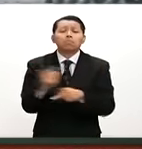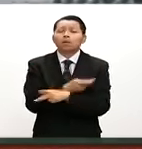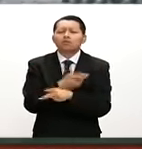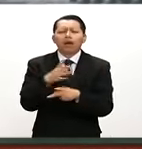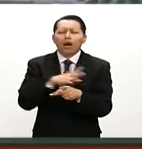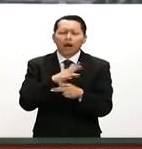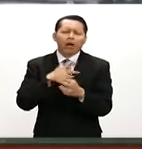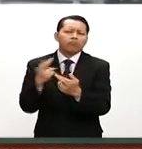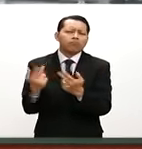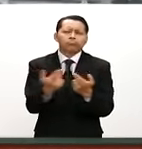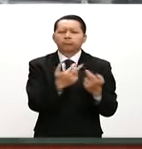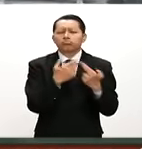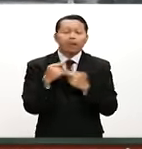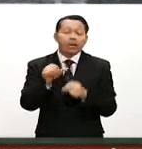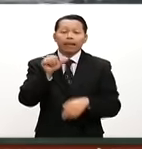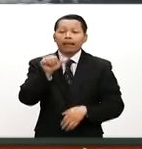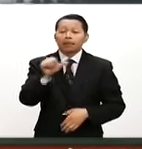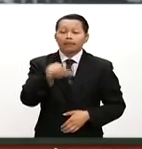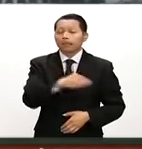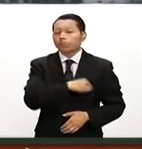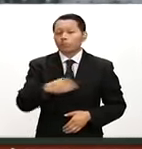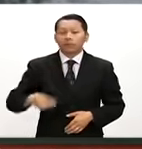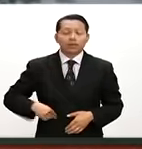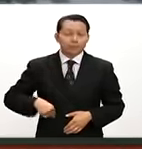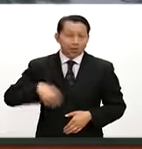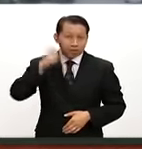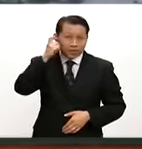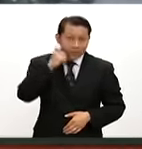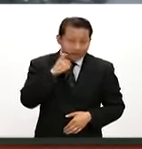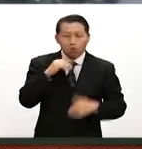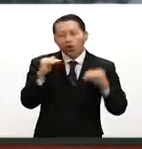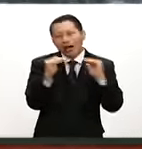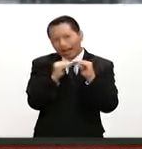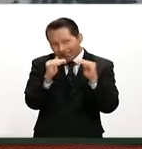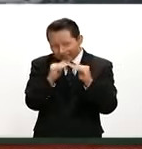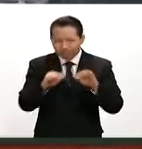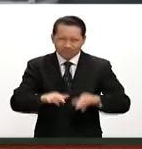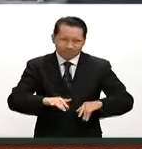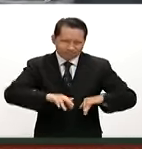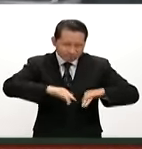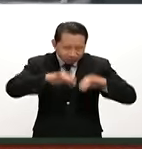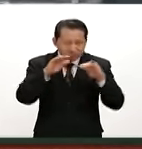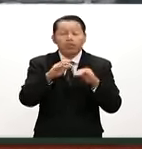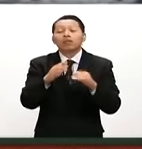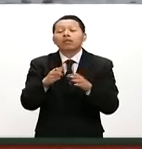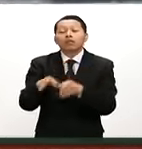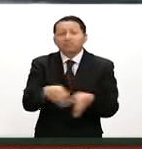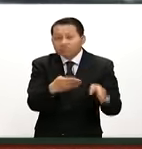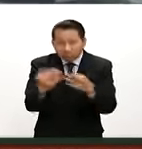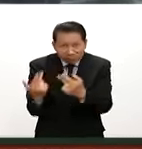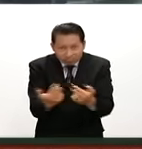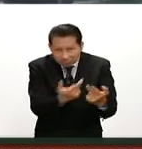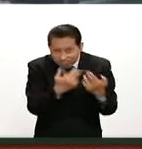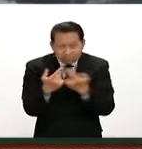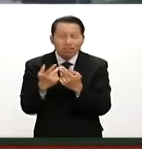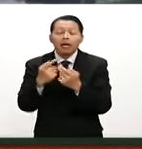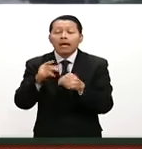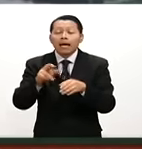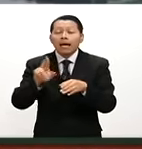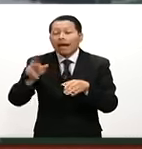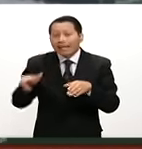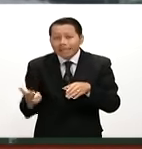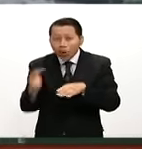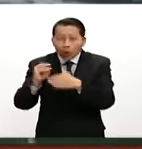en 16 municipios de Guerrero, viviendas inundadas, derrumbes, carreteros, desbordamiento de ríos, familias damnificadas, comunidades